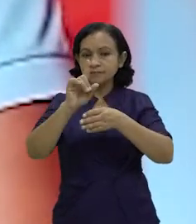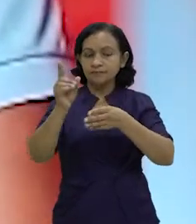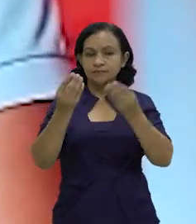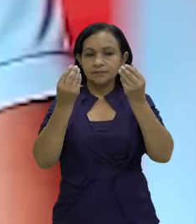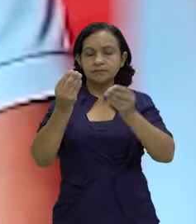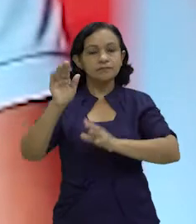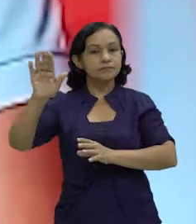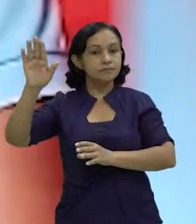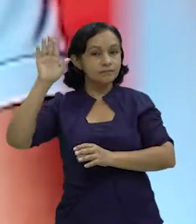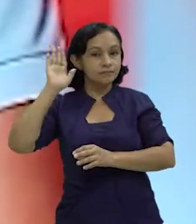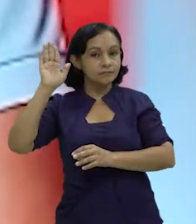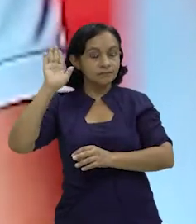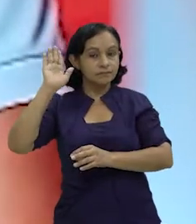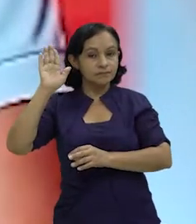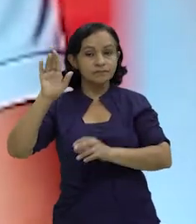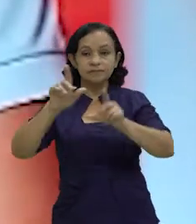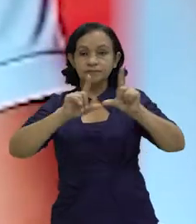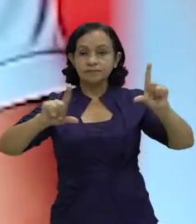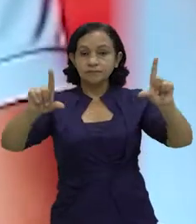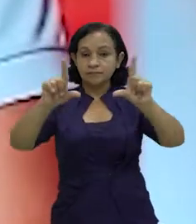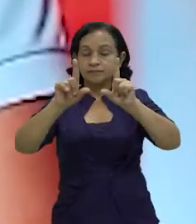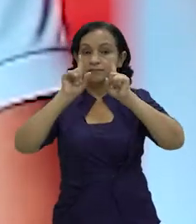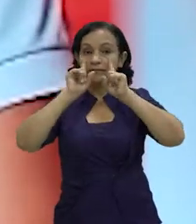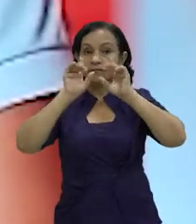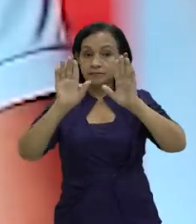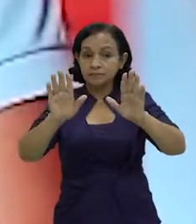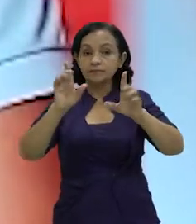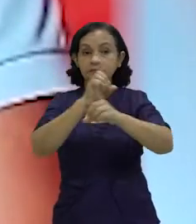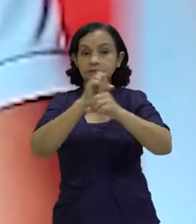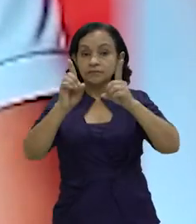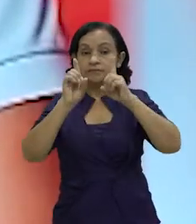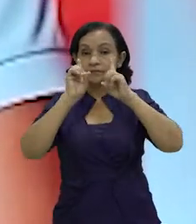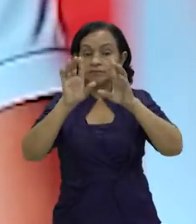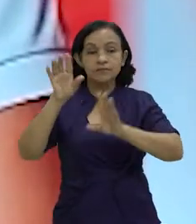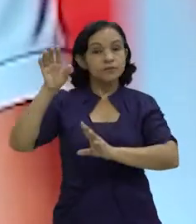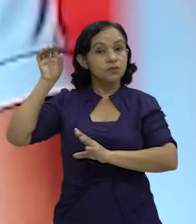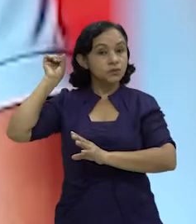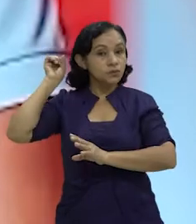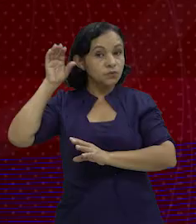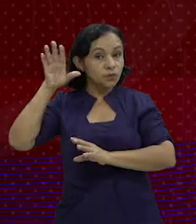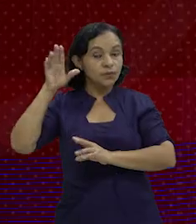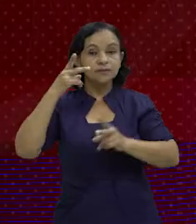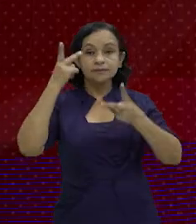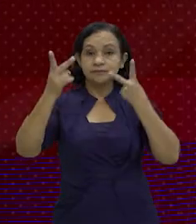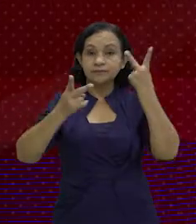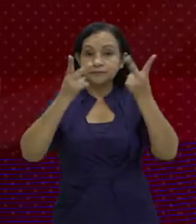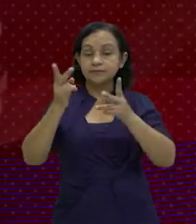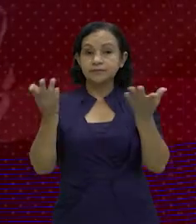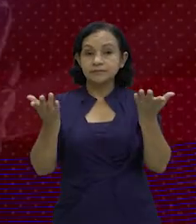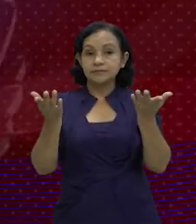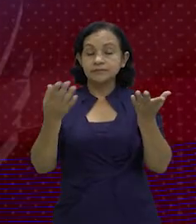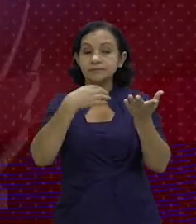bien con mucho compromiso porque tenemos una reserva y sabemos que tenemos que cuidarla. Es un destino turístico, ¿verdad?, sobre